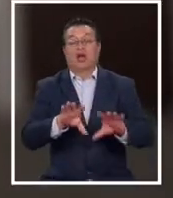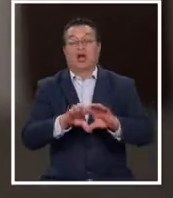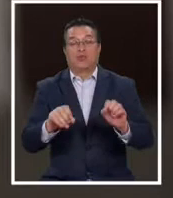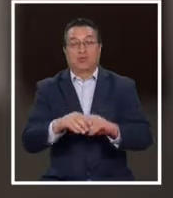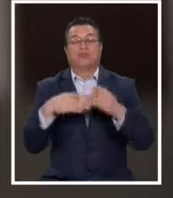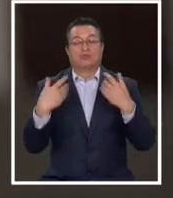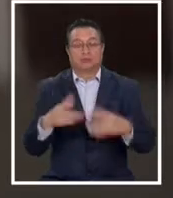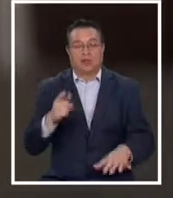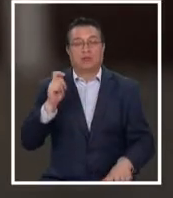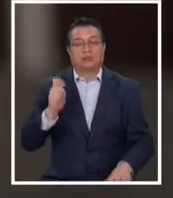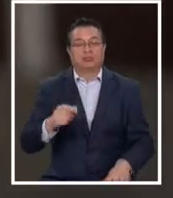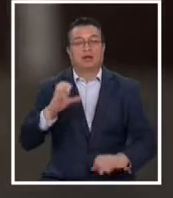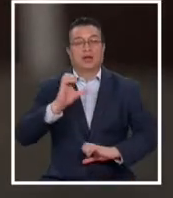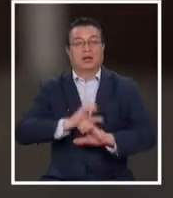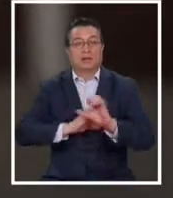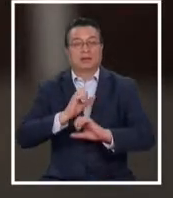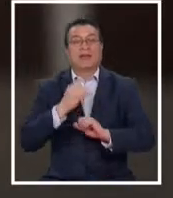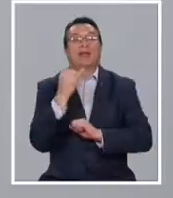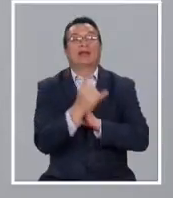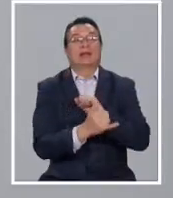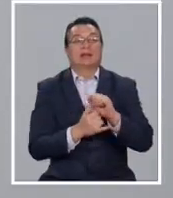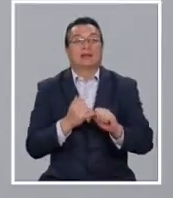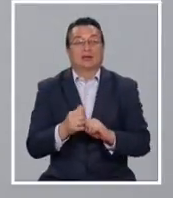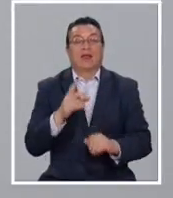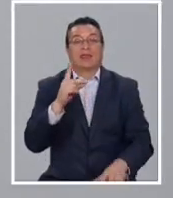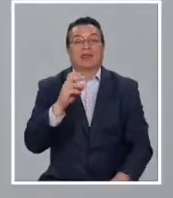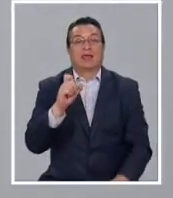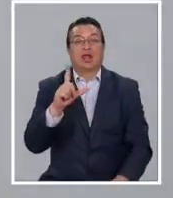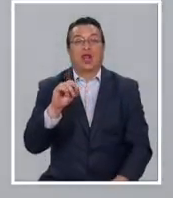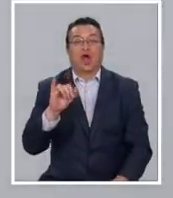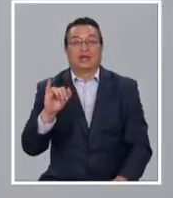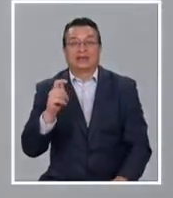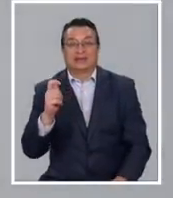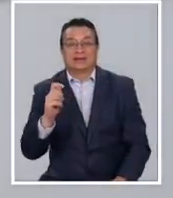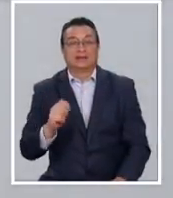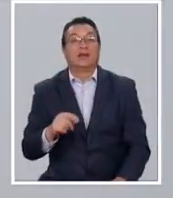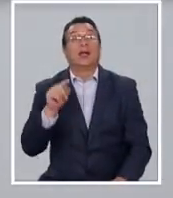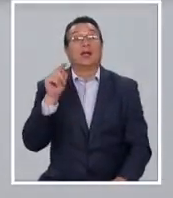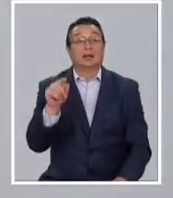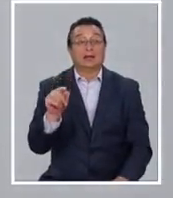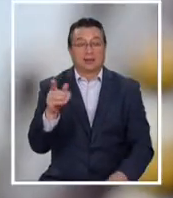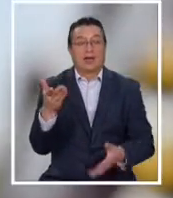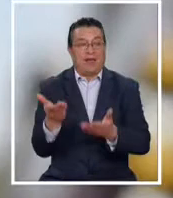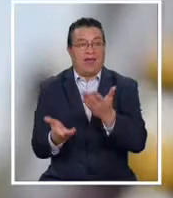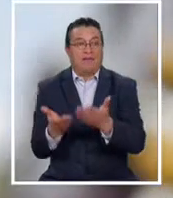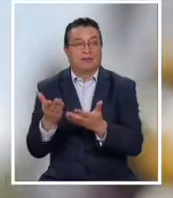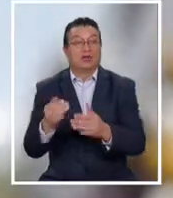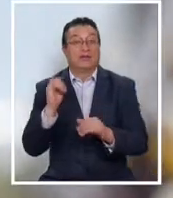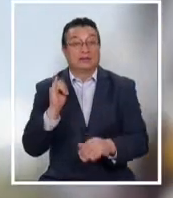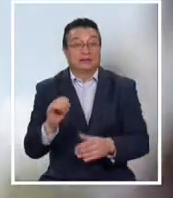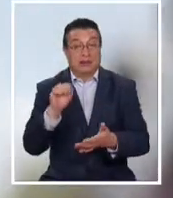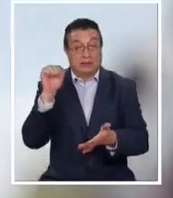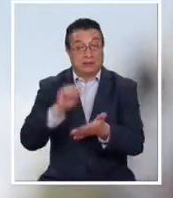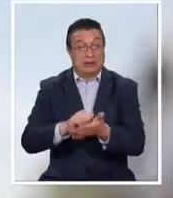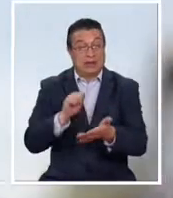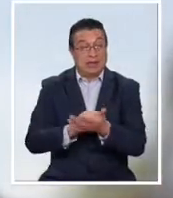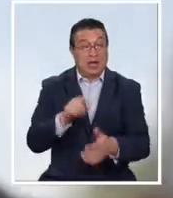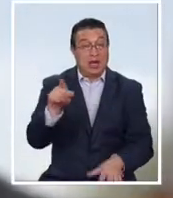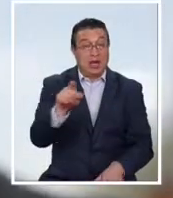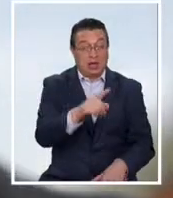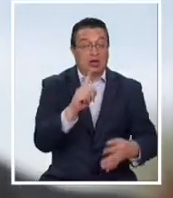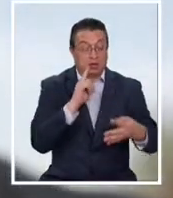ejecutado por la empresa internacional Deloitte. Serán ellos los que evaluarán si los reclamantes